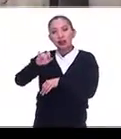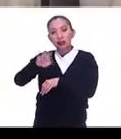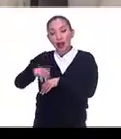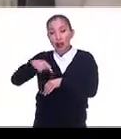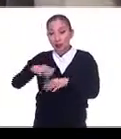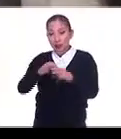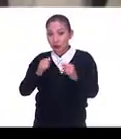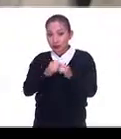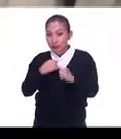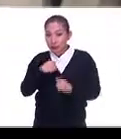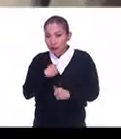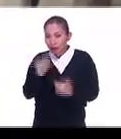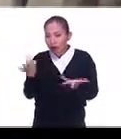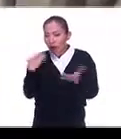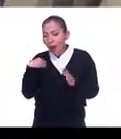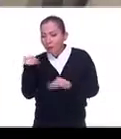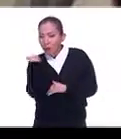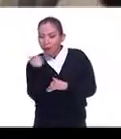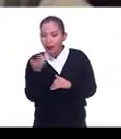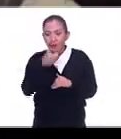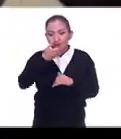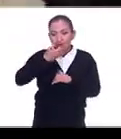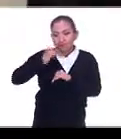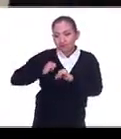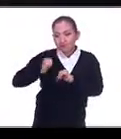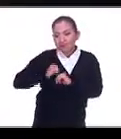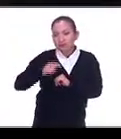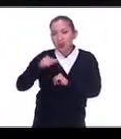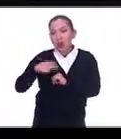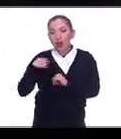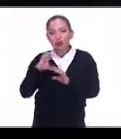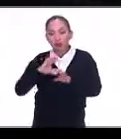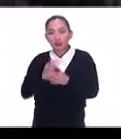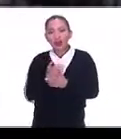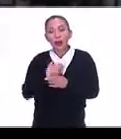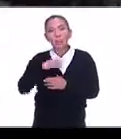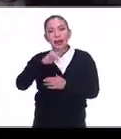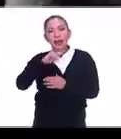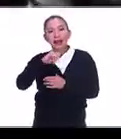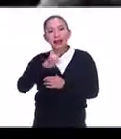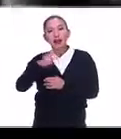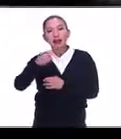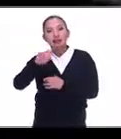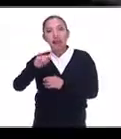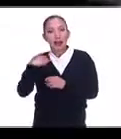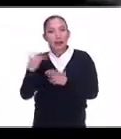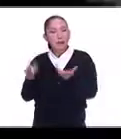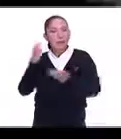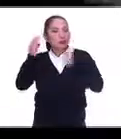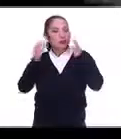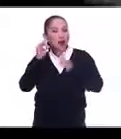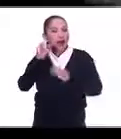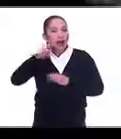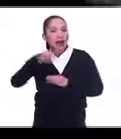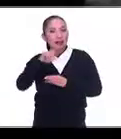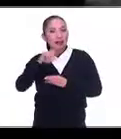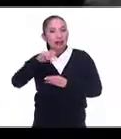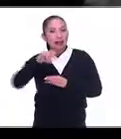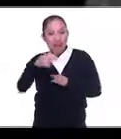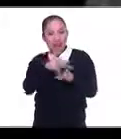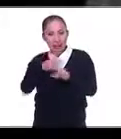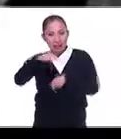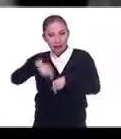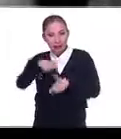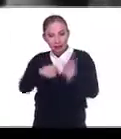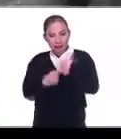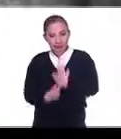En Cuenta Conmigo, entre la moda y la tradición, colección Madame Rostán, desde el Museo Franz Mayer, transmitiremos este